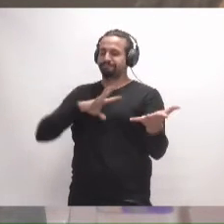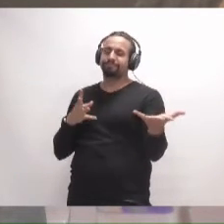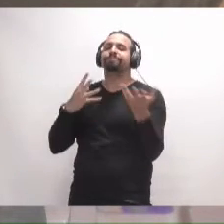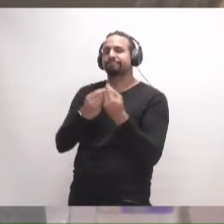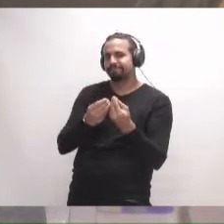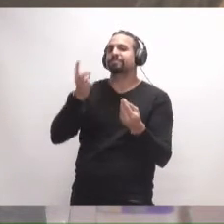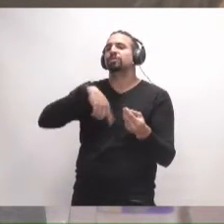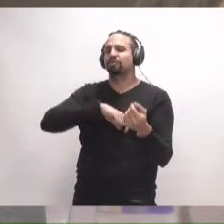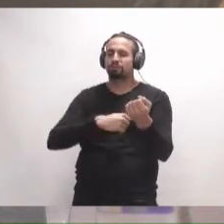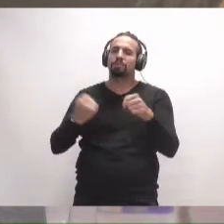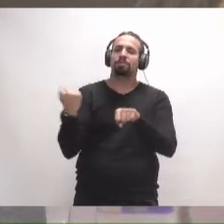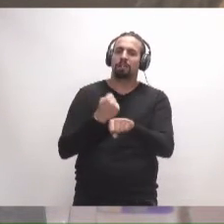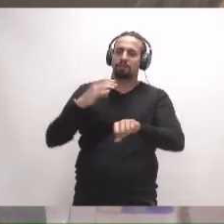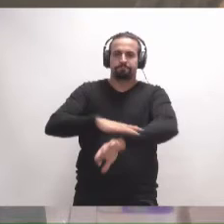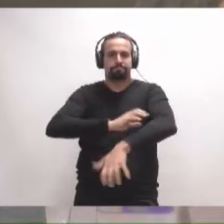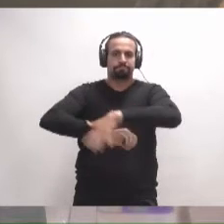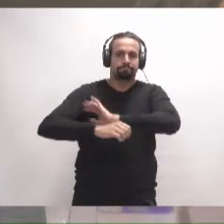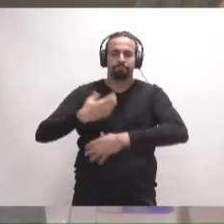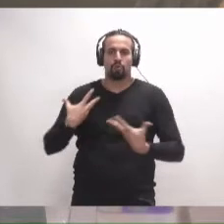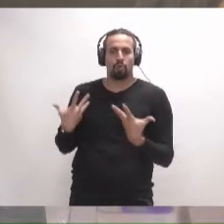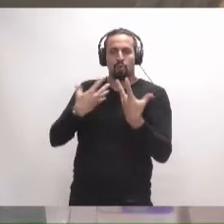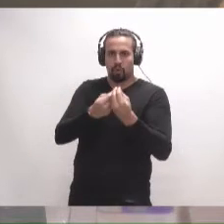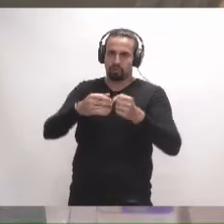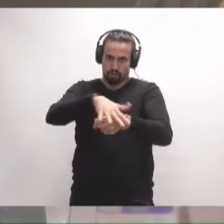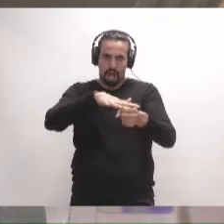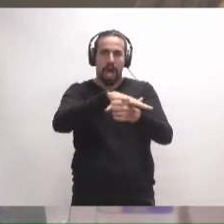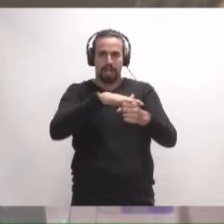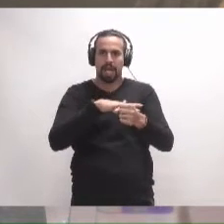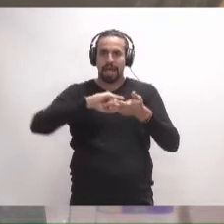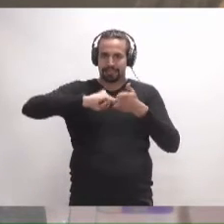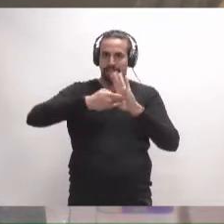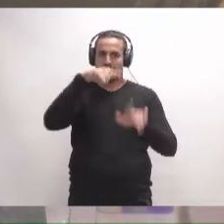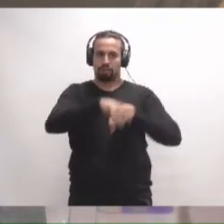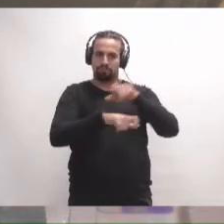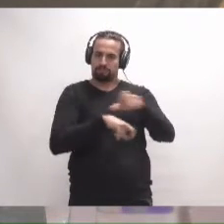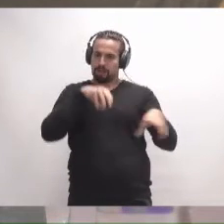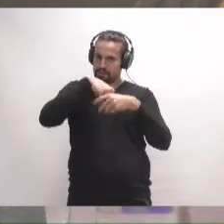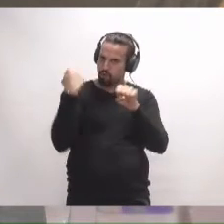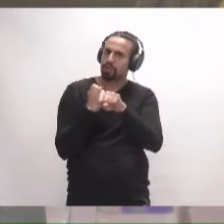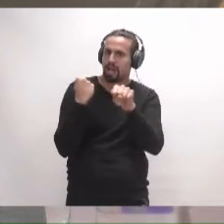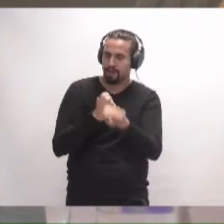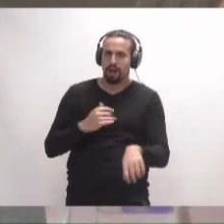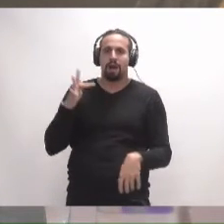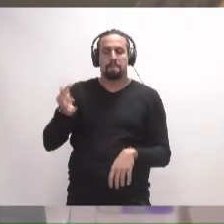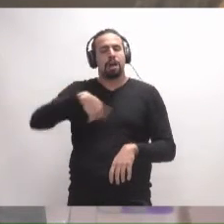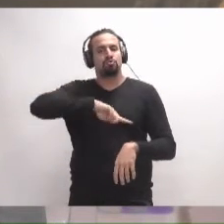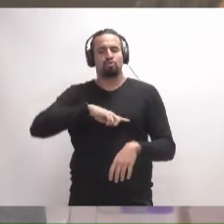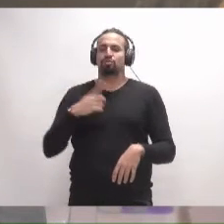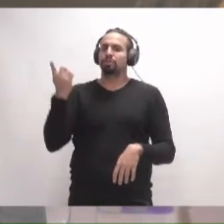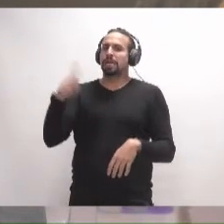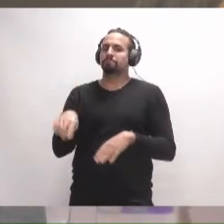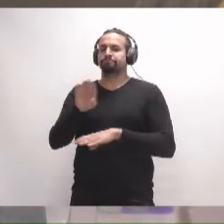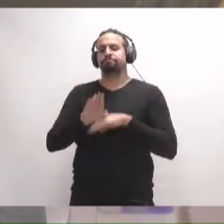a trabajar codo con codo con el área, con los técnicos del área, y vamos a mantener